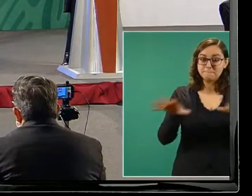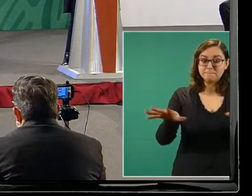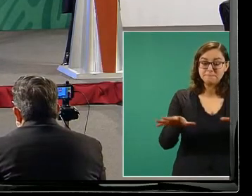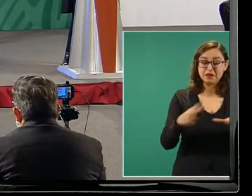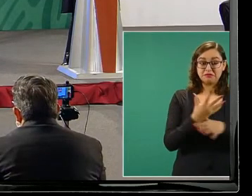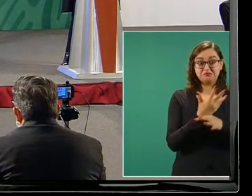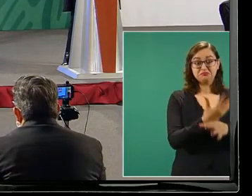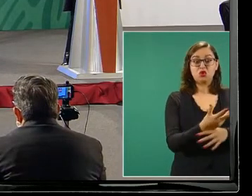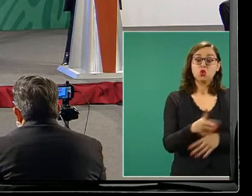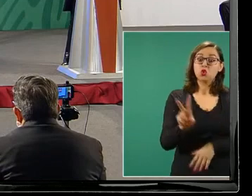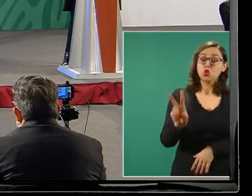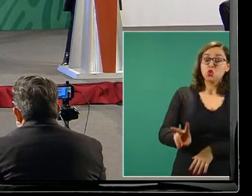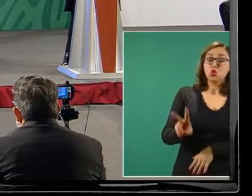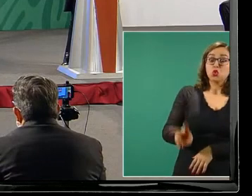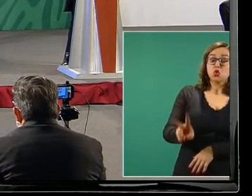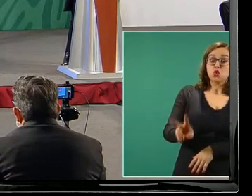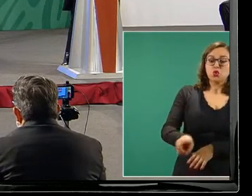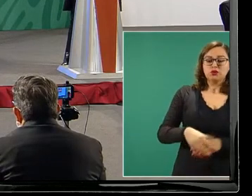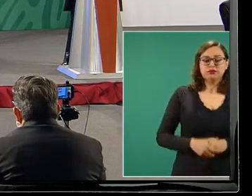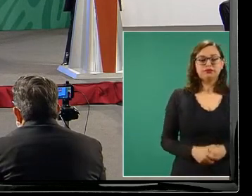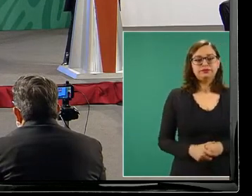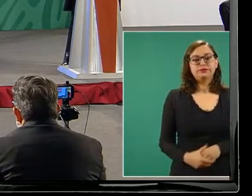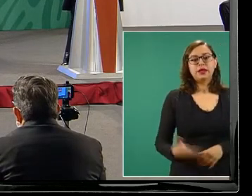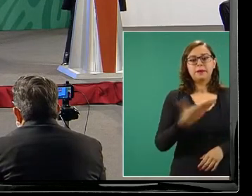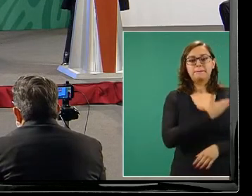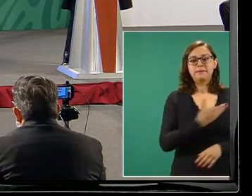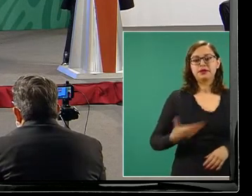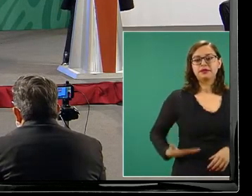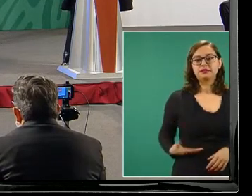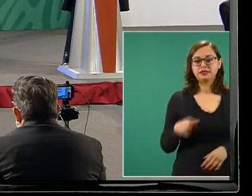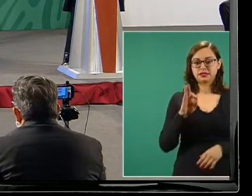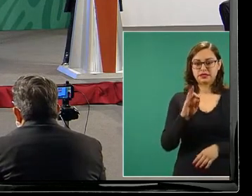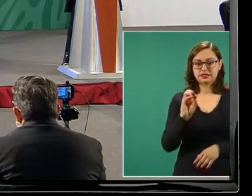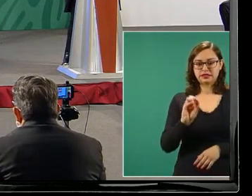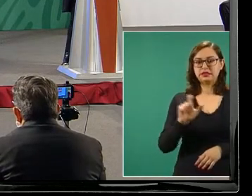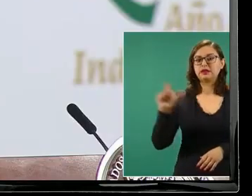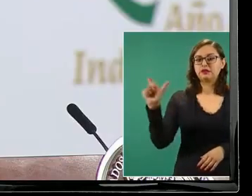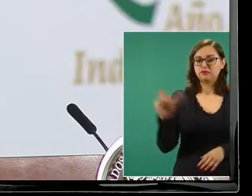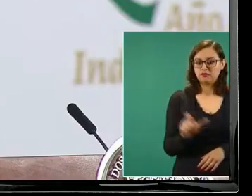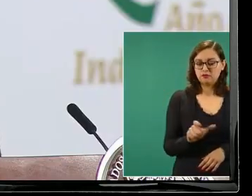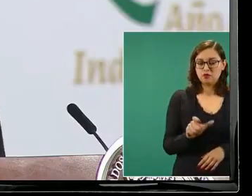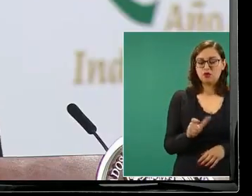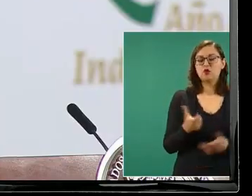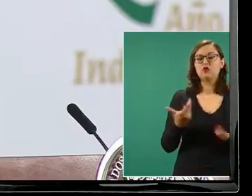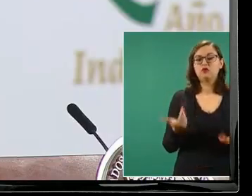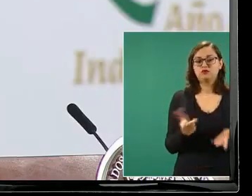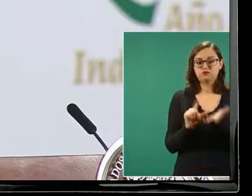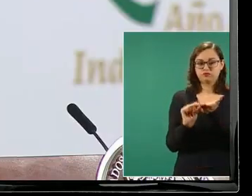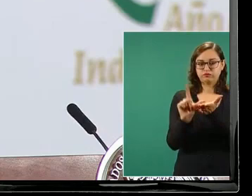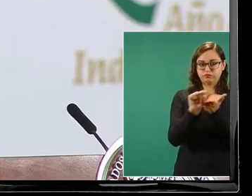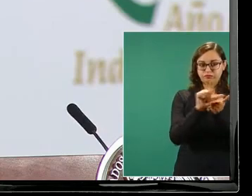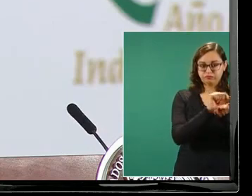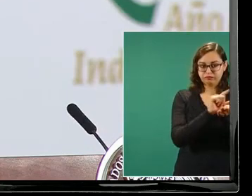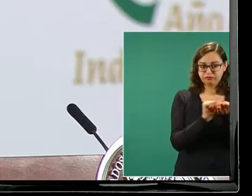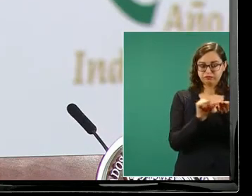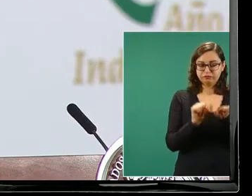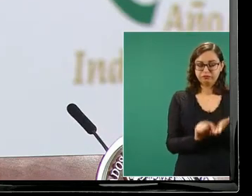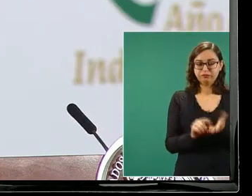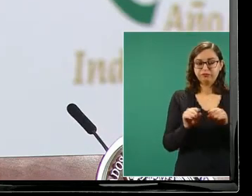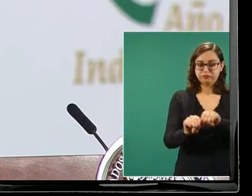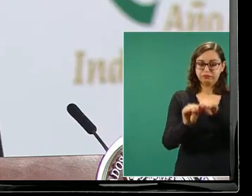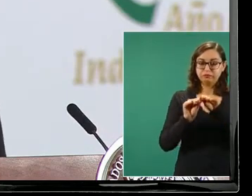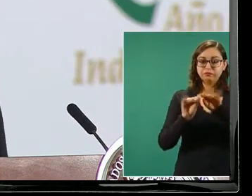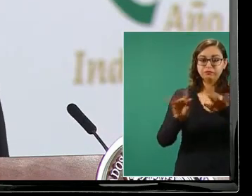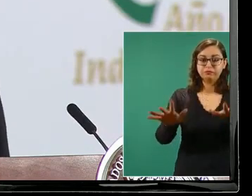El presidente Vicente Fox reprodujo el 18 de agosto un tuit donde se afirma que miles de españoles